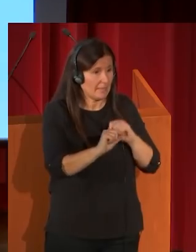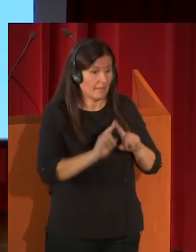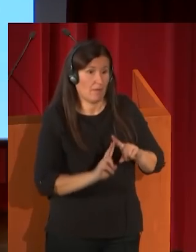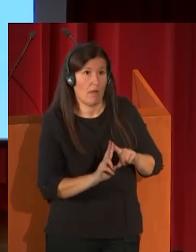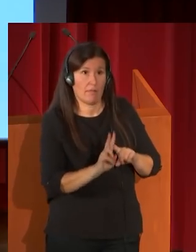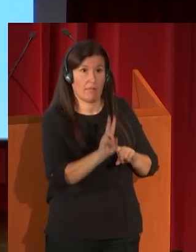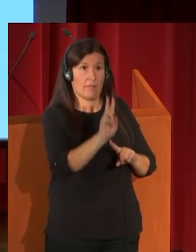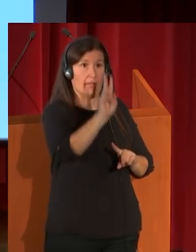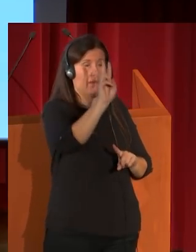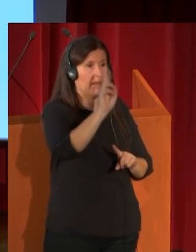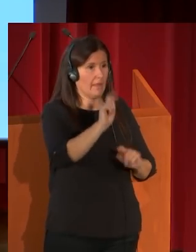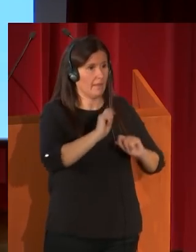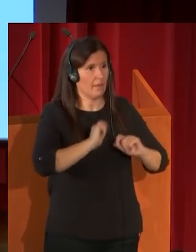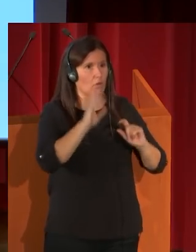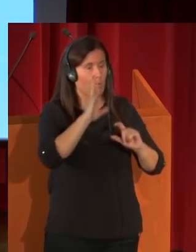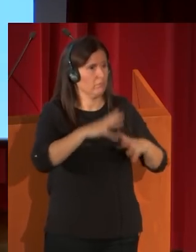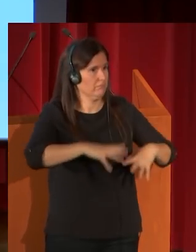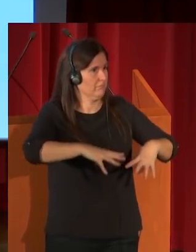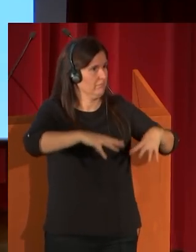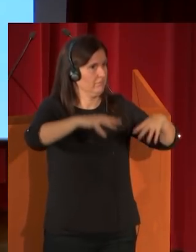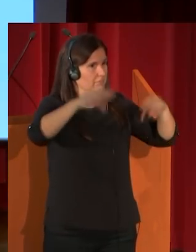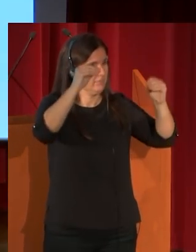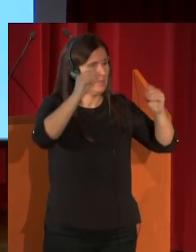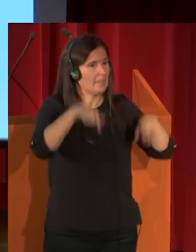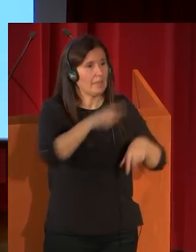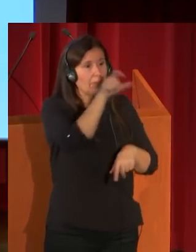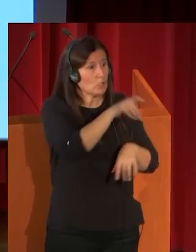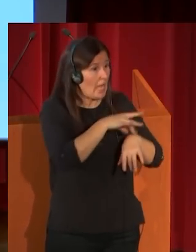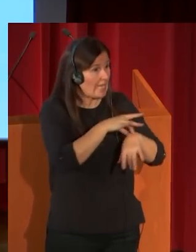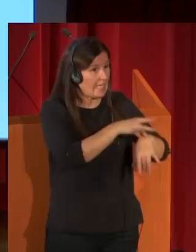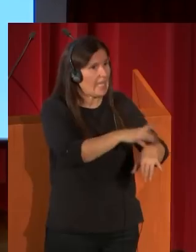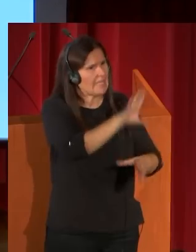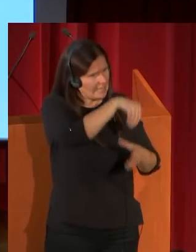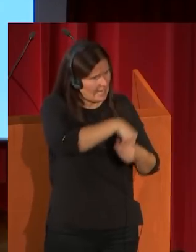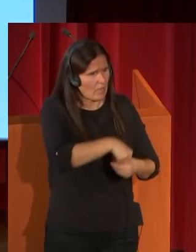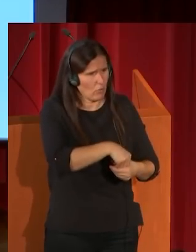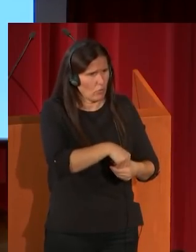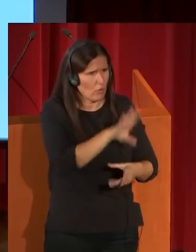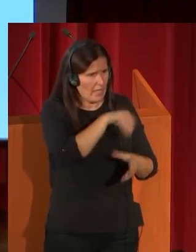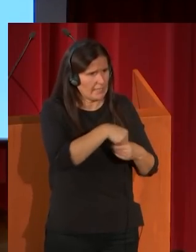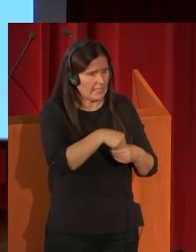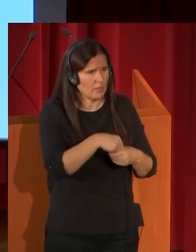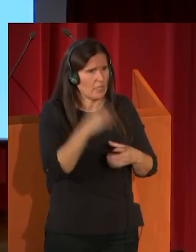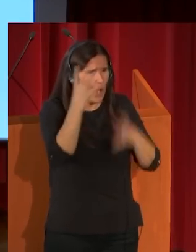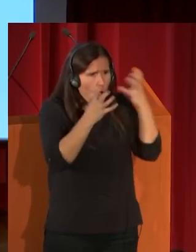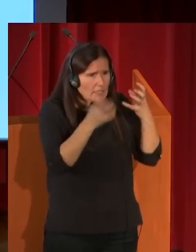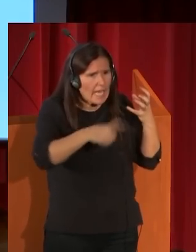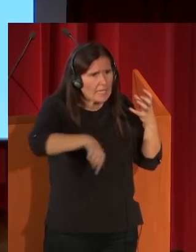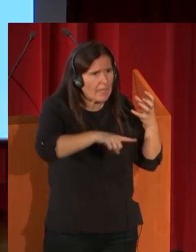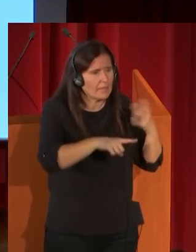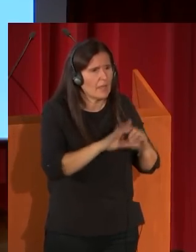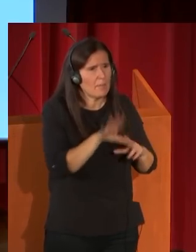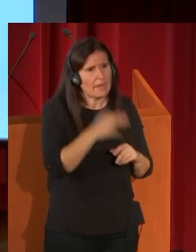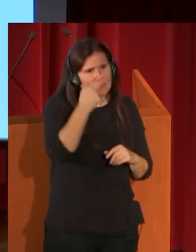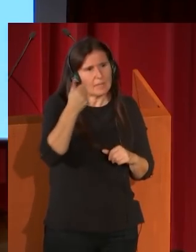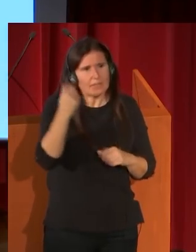arquitectura y magnifica también la figura del guía. El guía está integrado entre los animales, que casi le interesan más